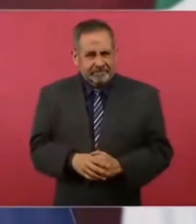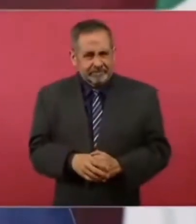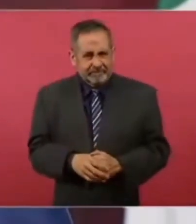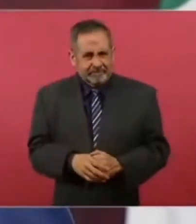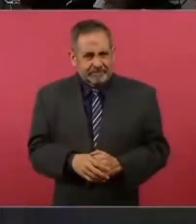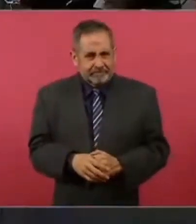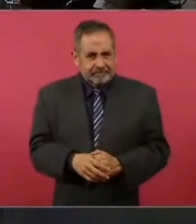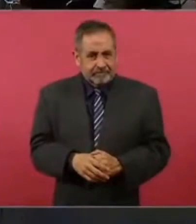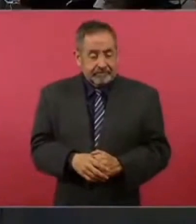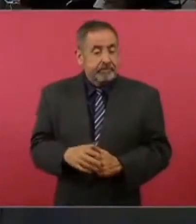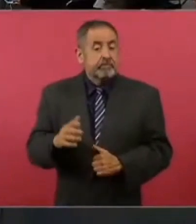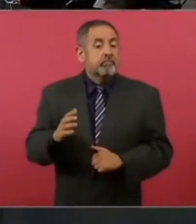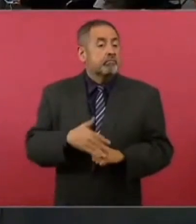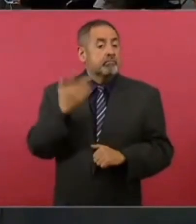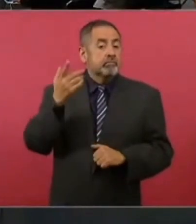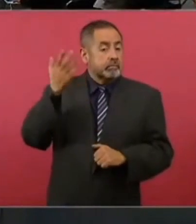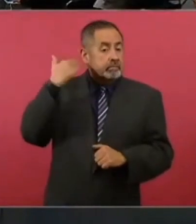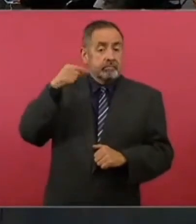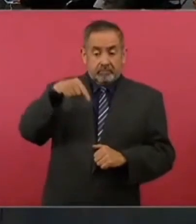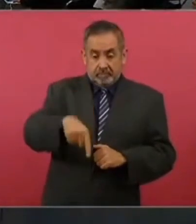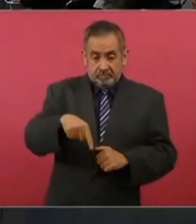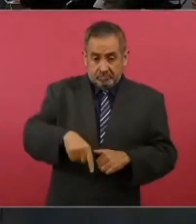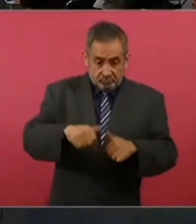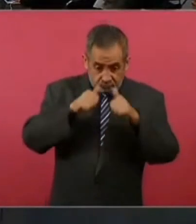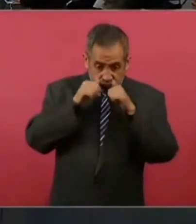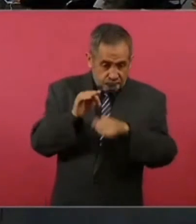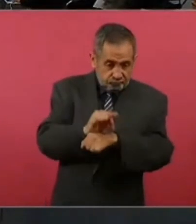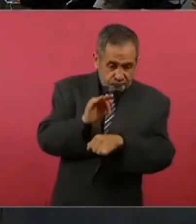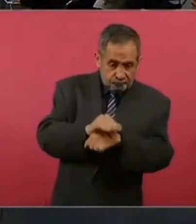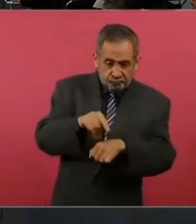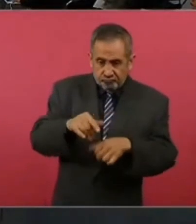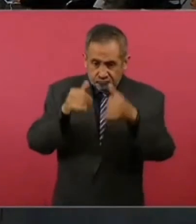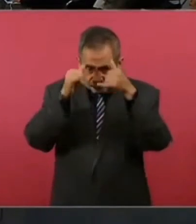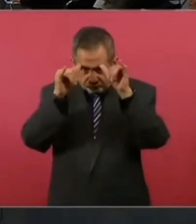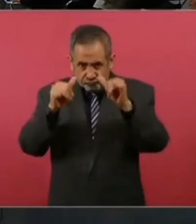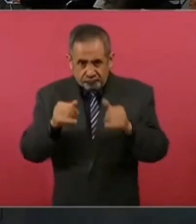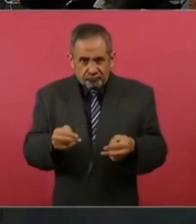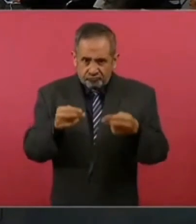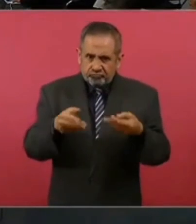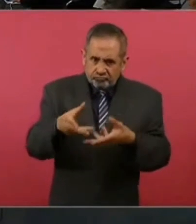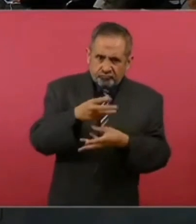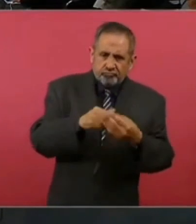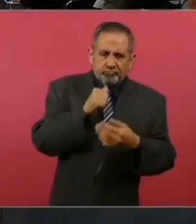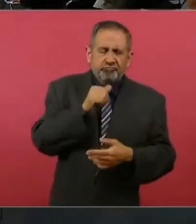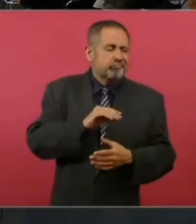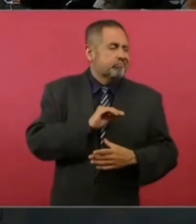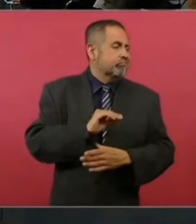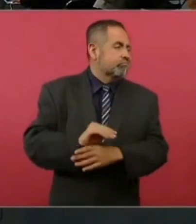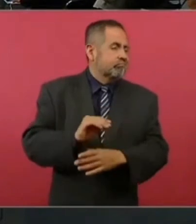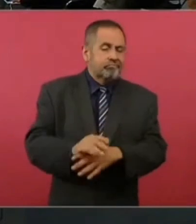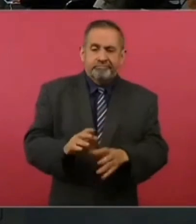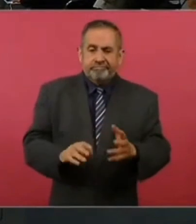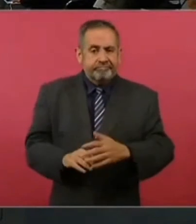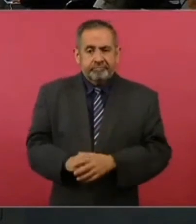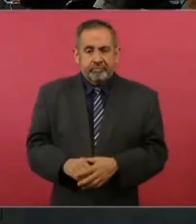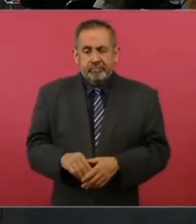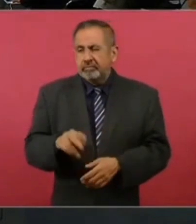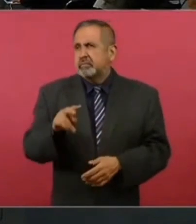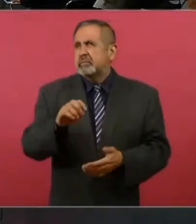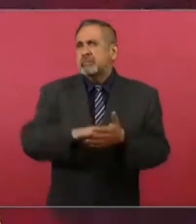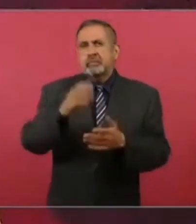porque se abandonó la actividad ganadera. Llegó a valer una